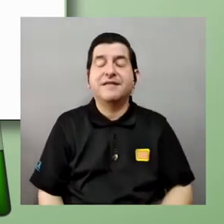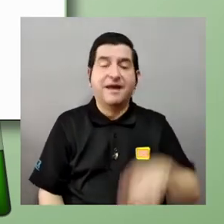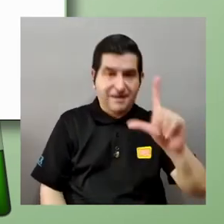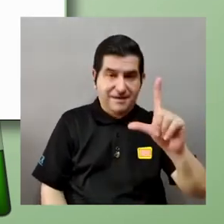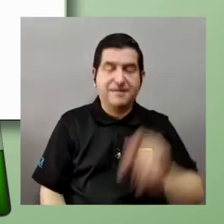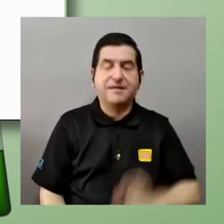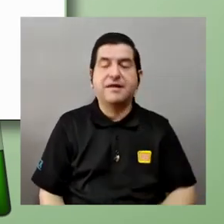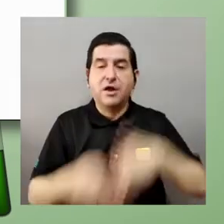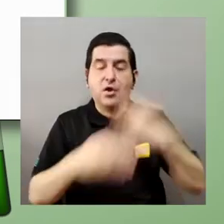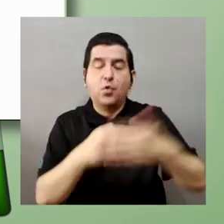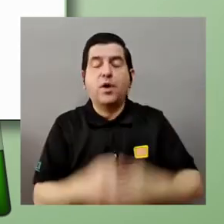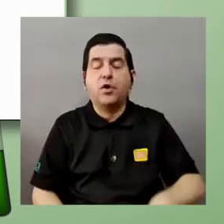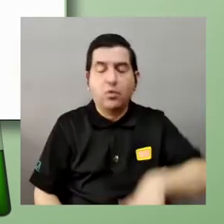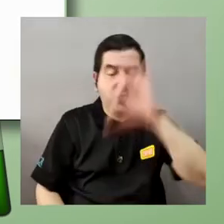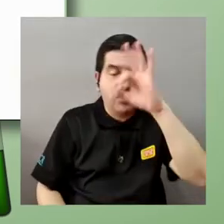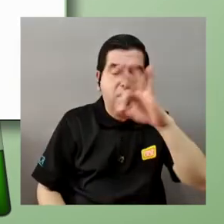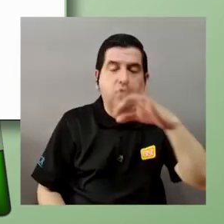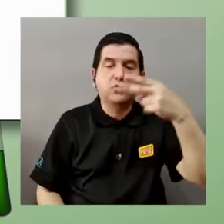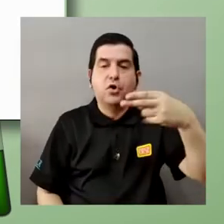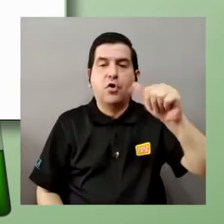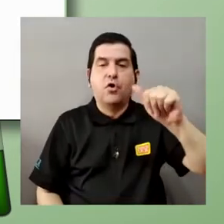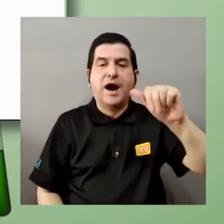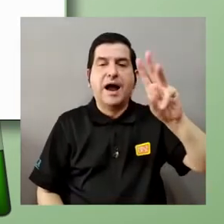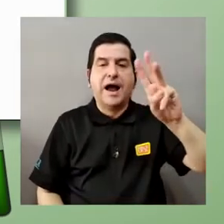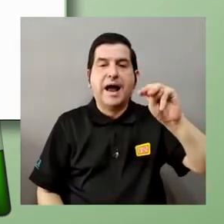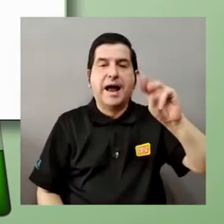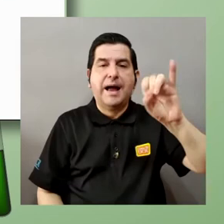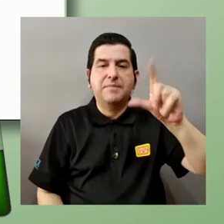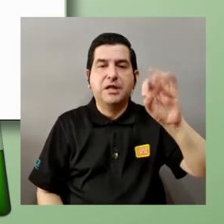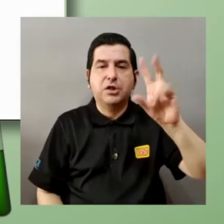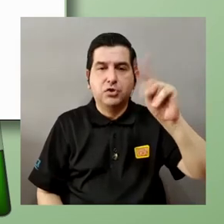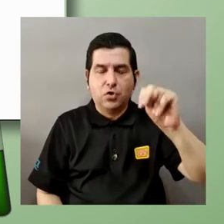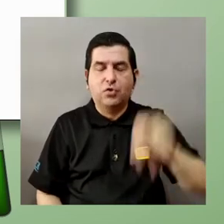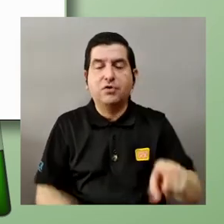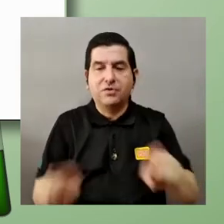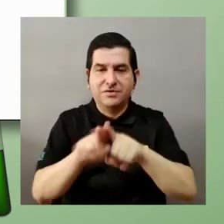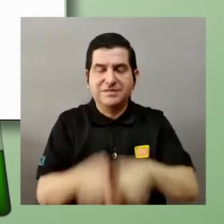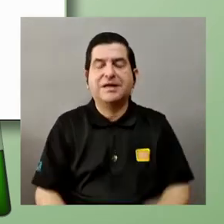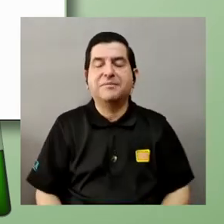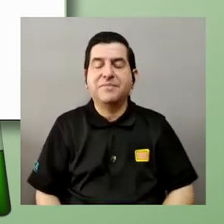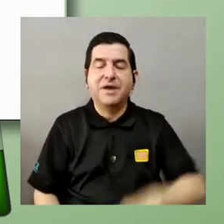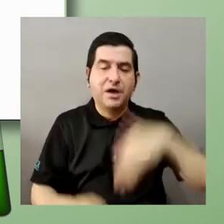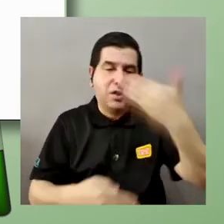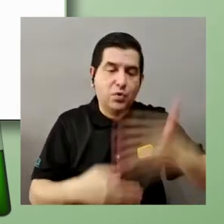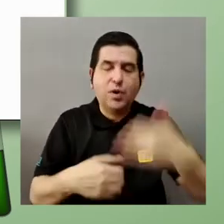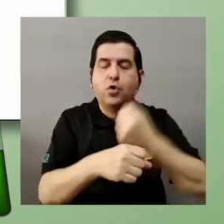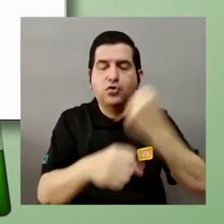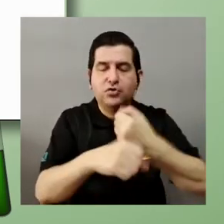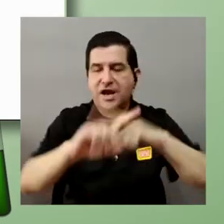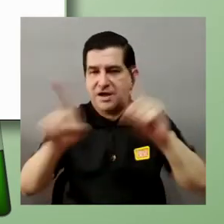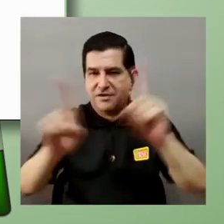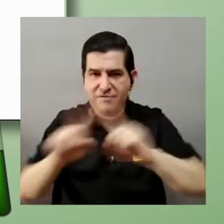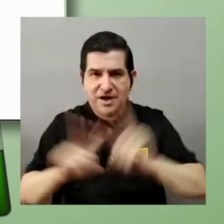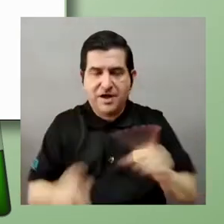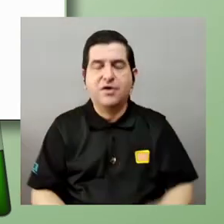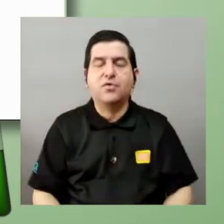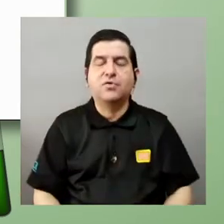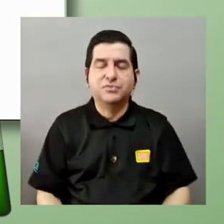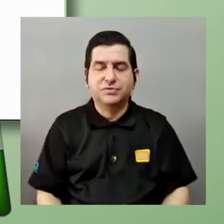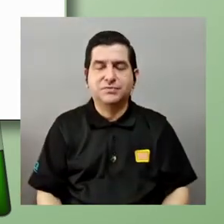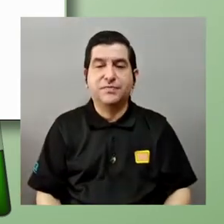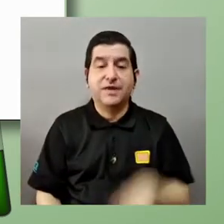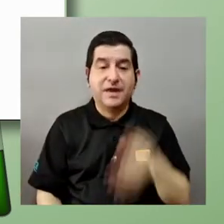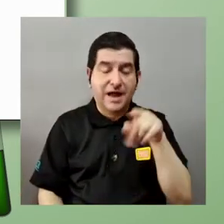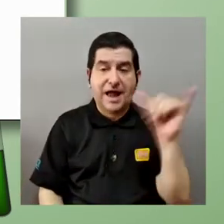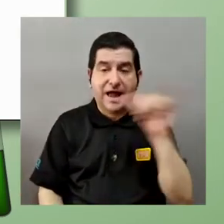después vino el descubrimiento de Hamilton después está este interesante los corchetes de Poisson está el trabajo de Jacobi que se une